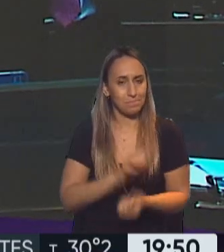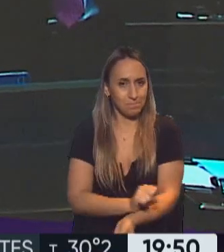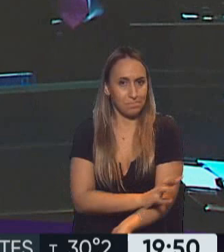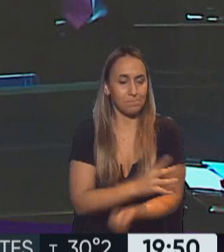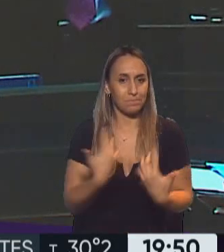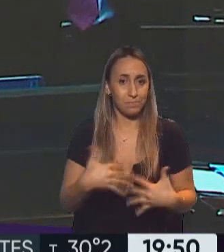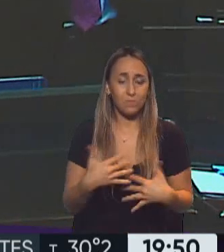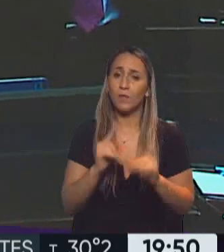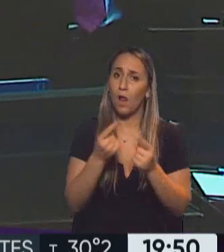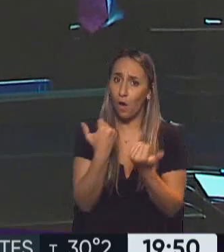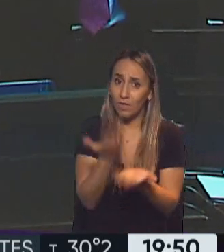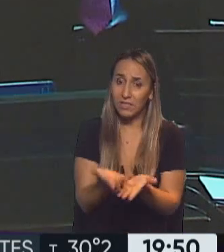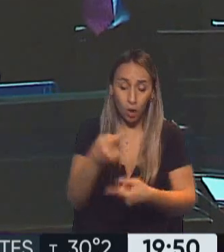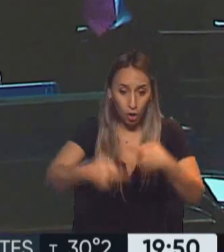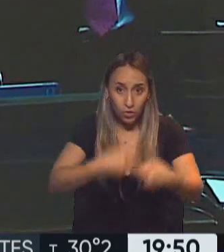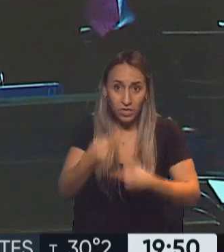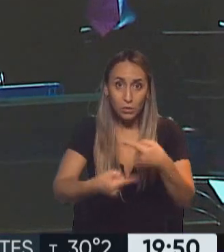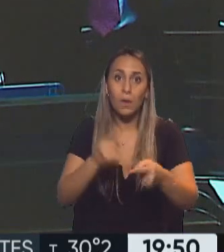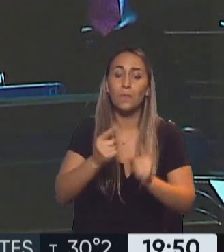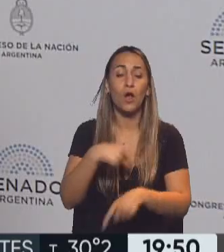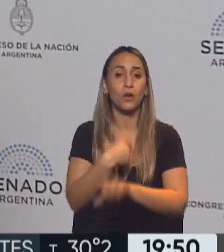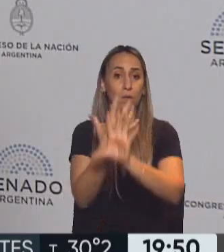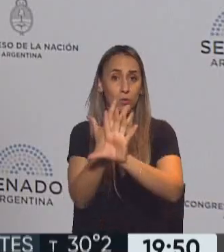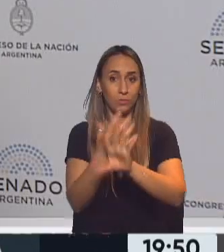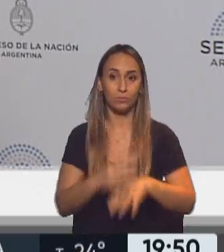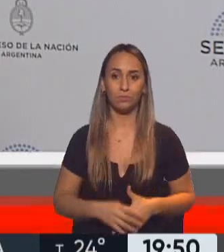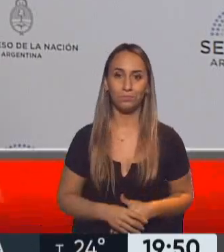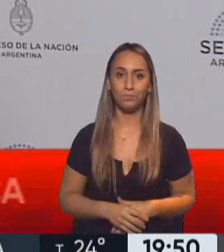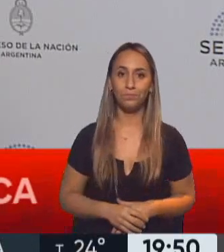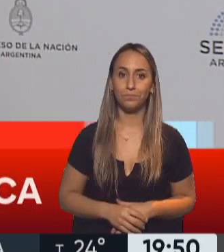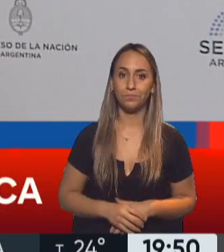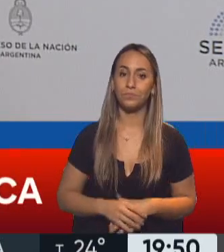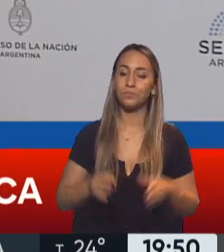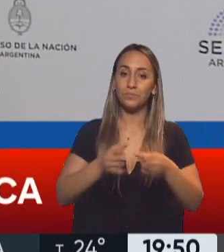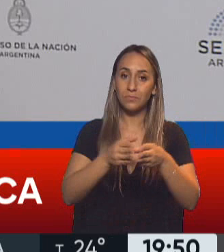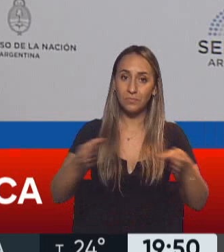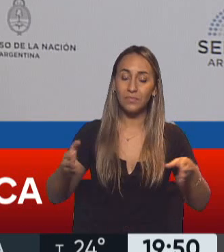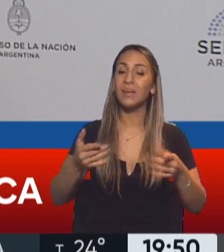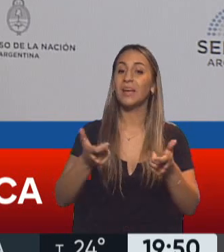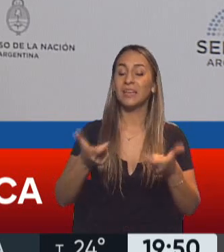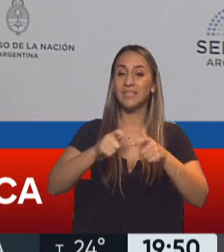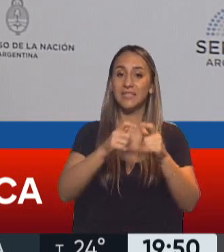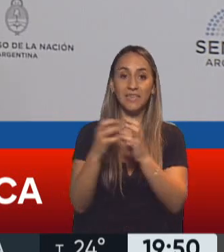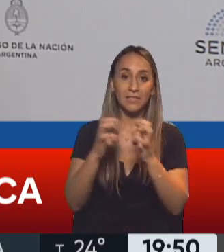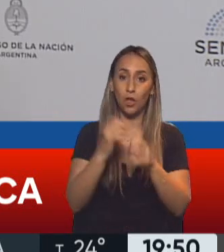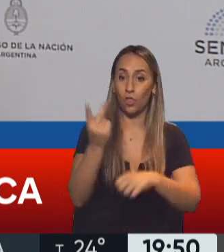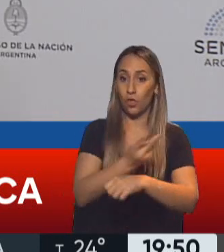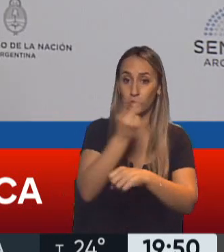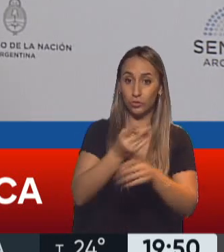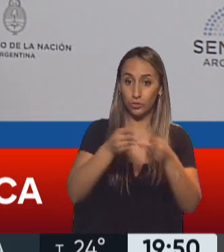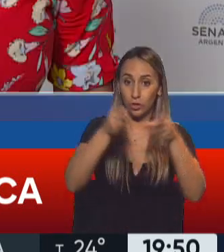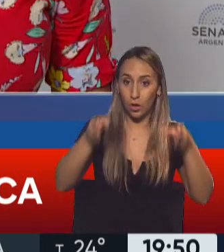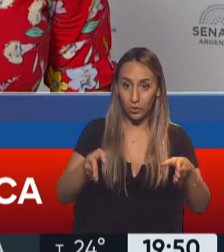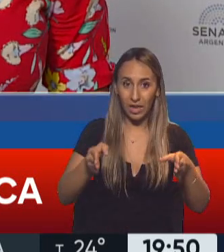vía remota. El informe de Magali Aren. Las primeras dos horas de esta sesión estuvieron dedicadas a las